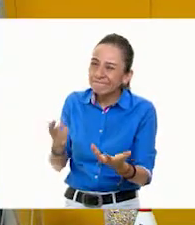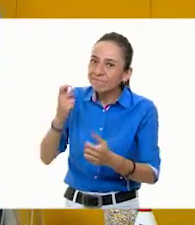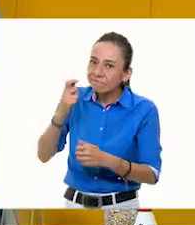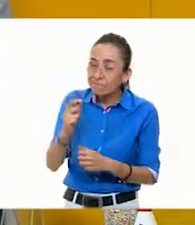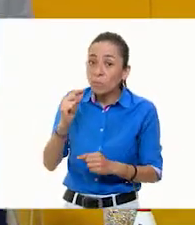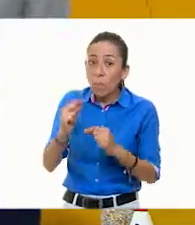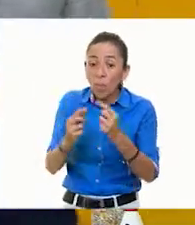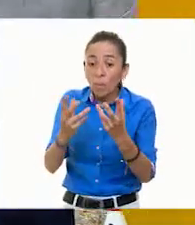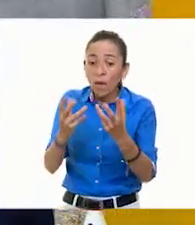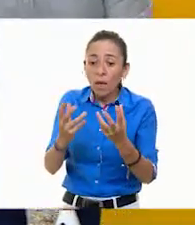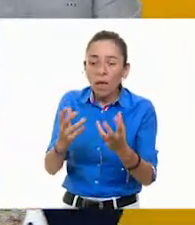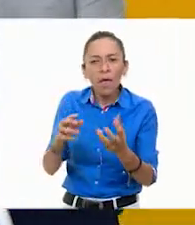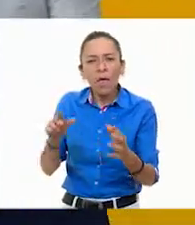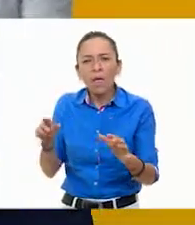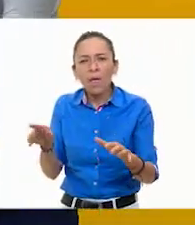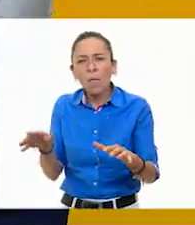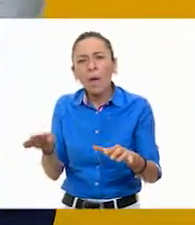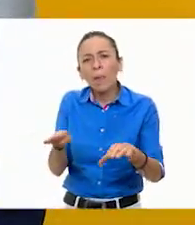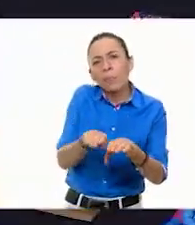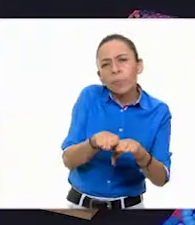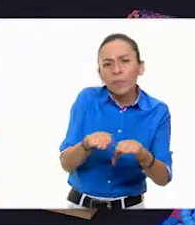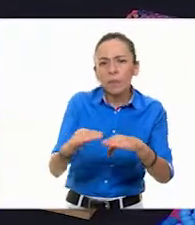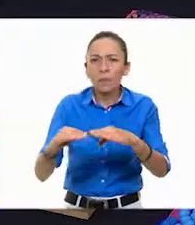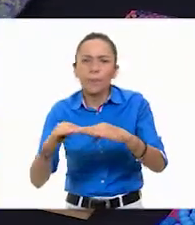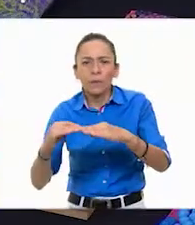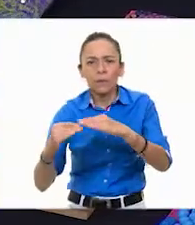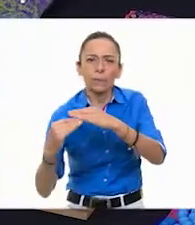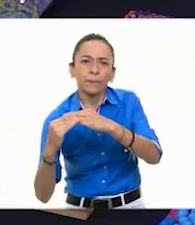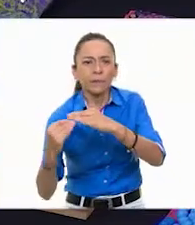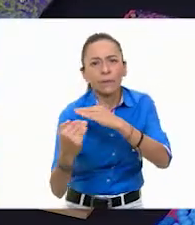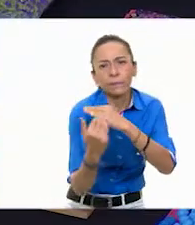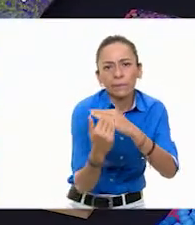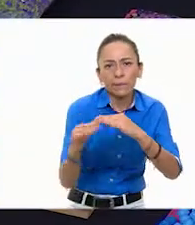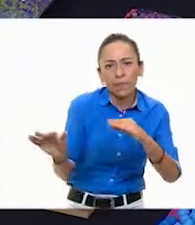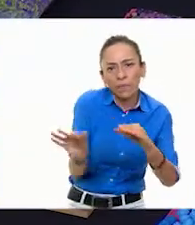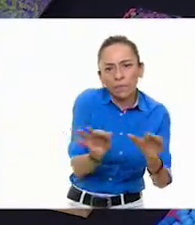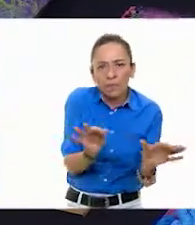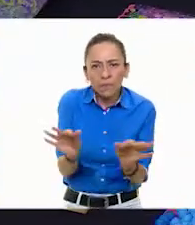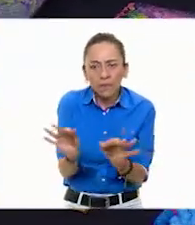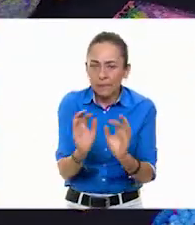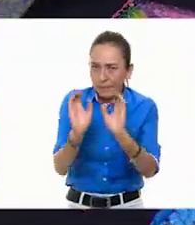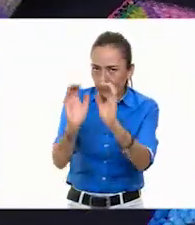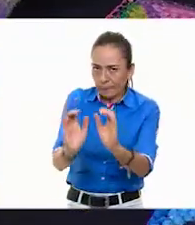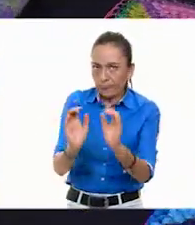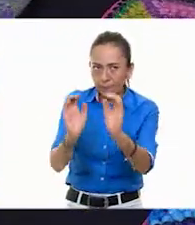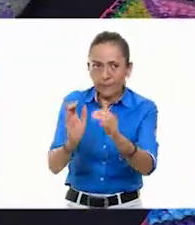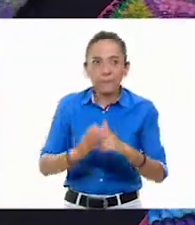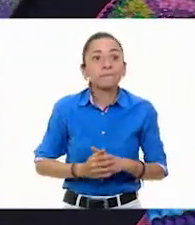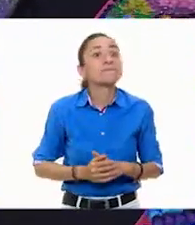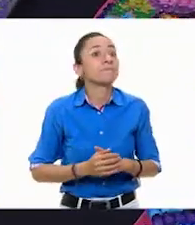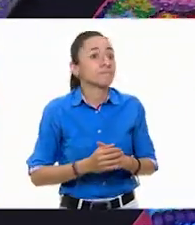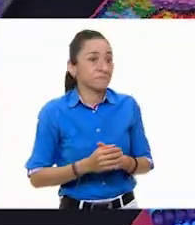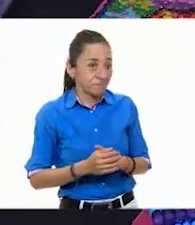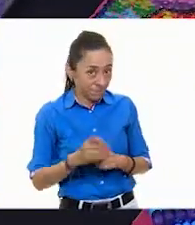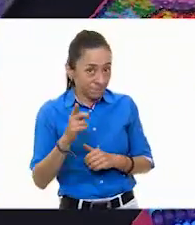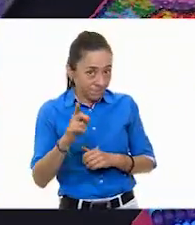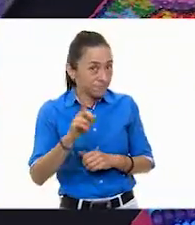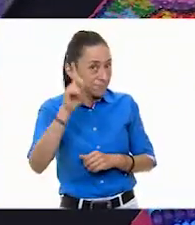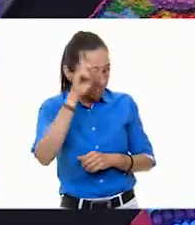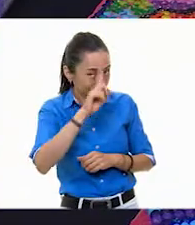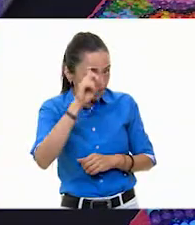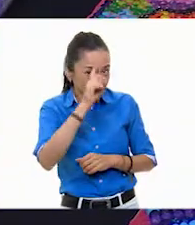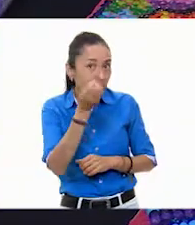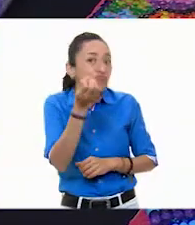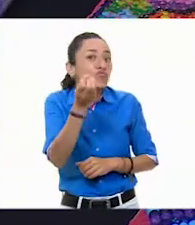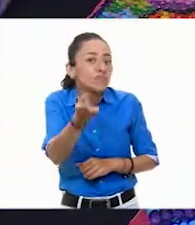Tienden a pegarse. Muy bien, vayan anotando esta, que nos está dando el maestro, esta sugerencia